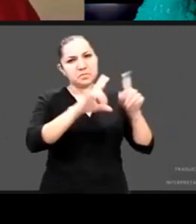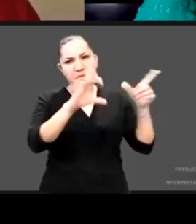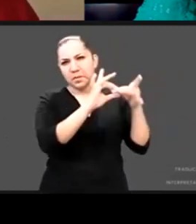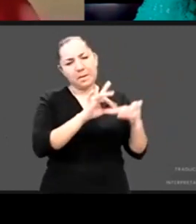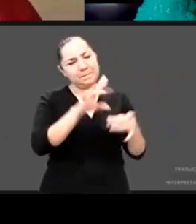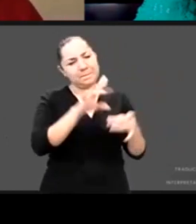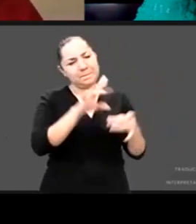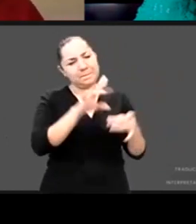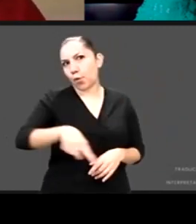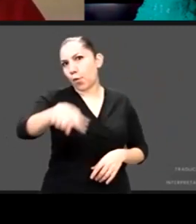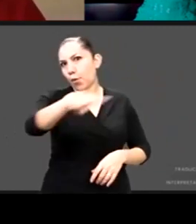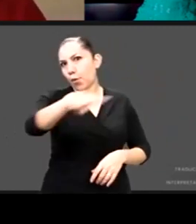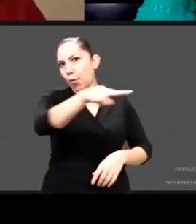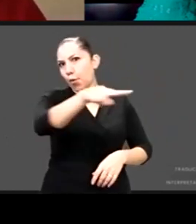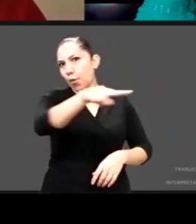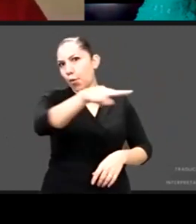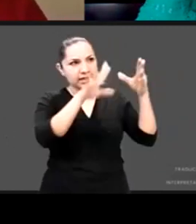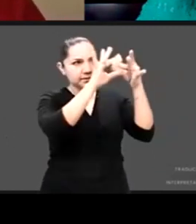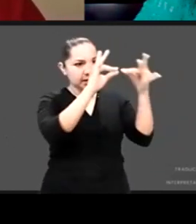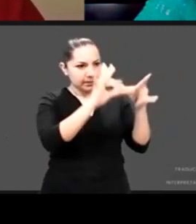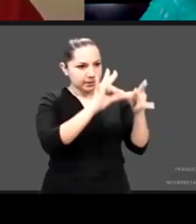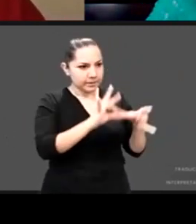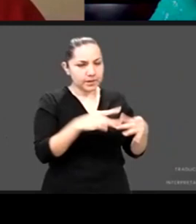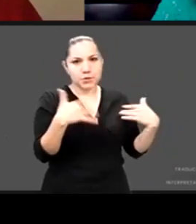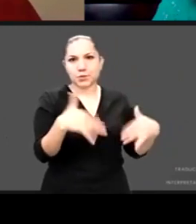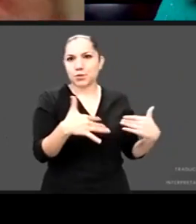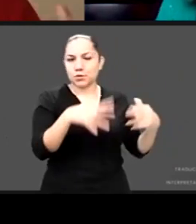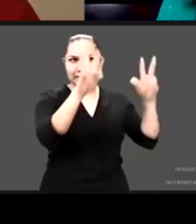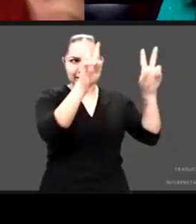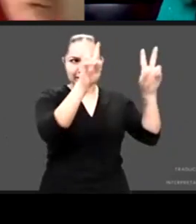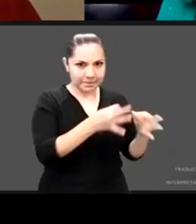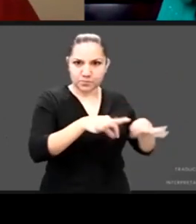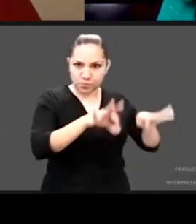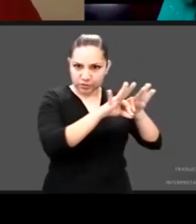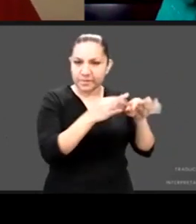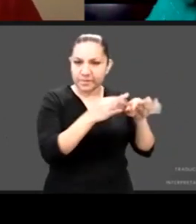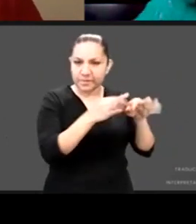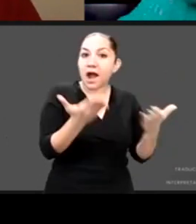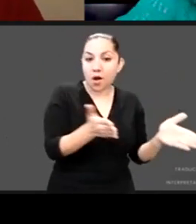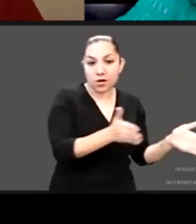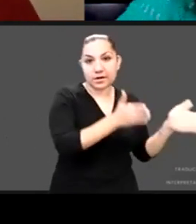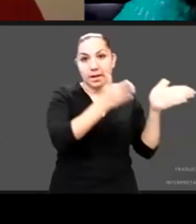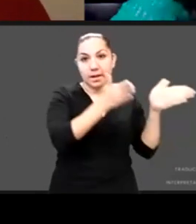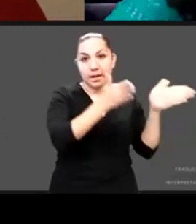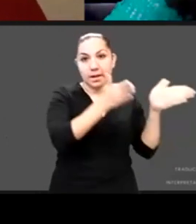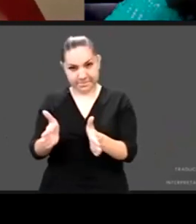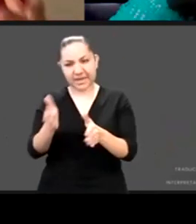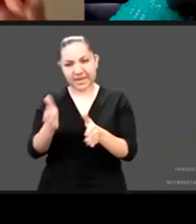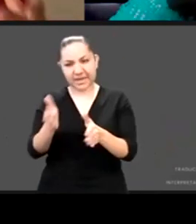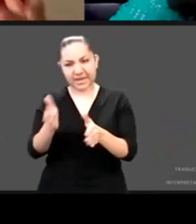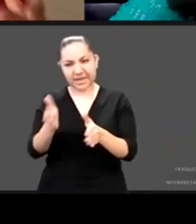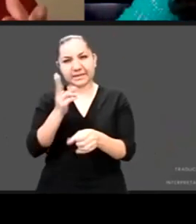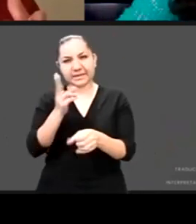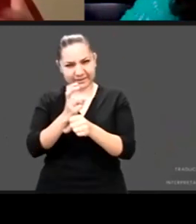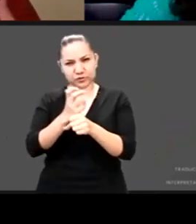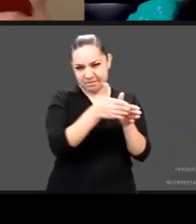iniciamos la segunda ronda en esta ronda la intención de chicos y chicas colegas es muy importante que